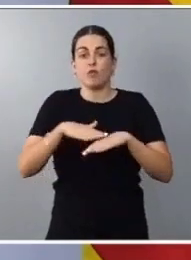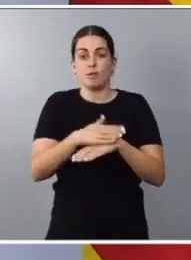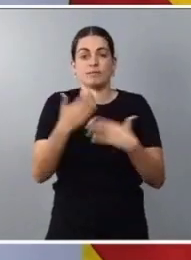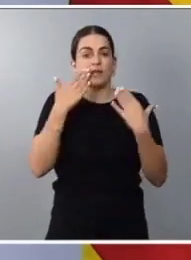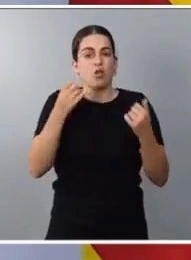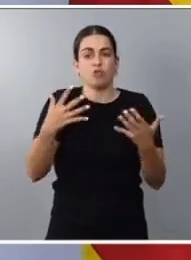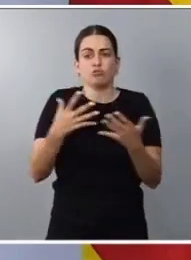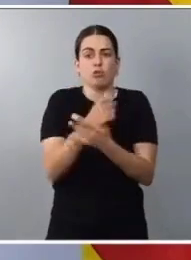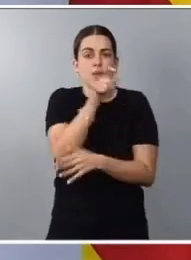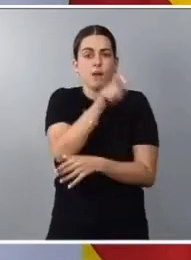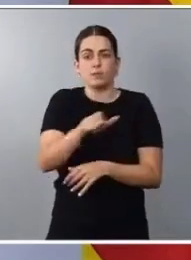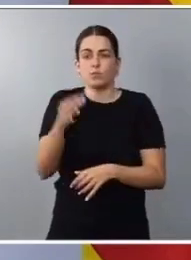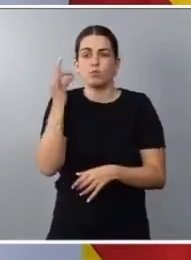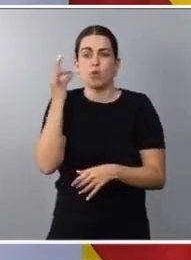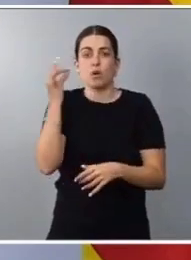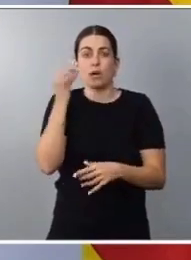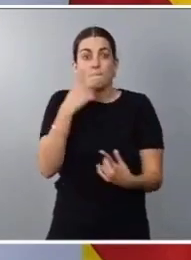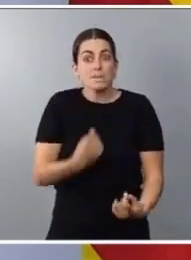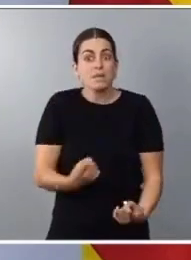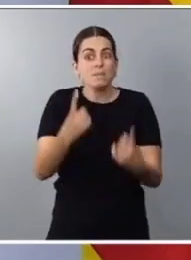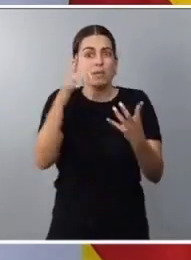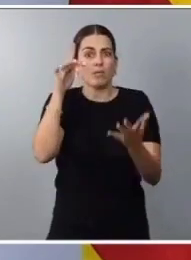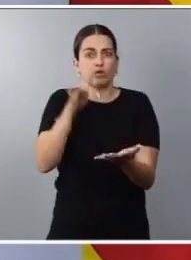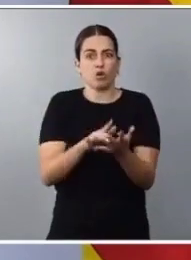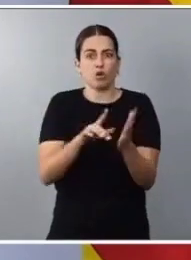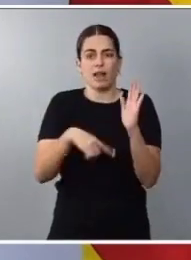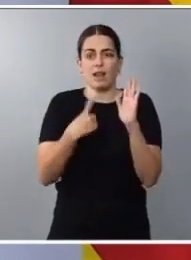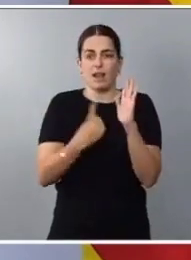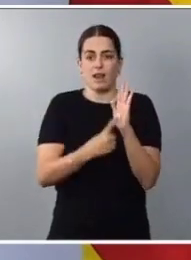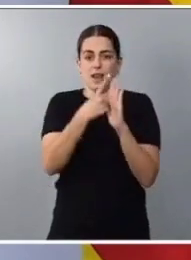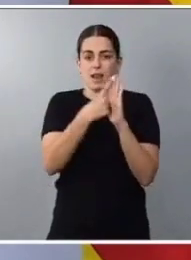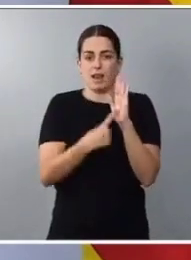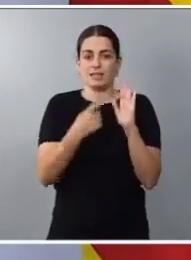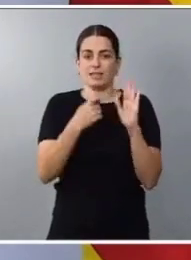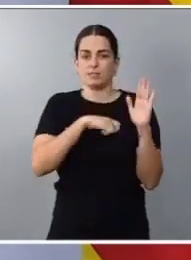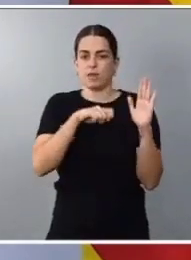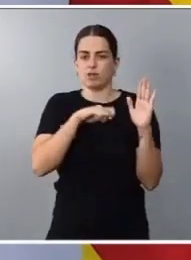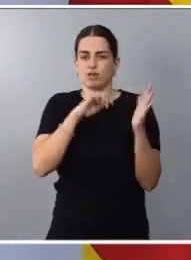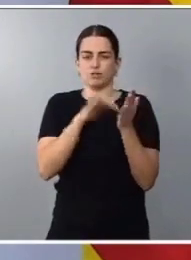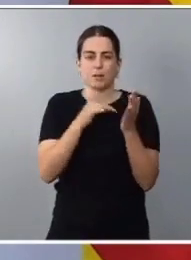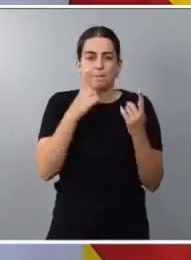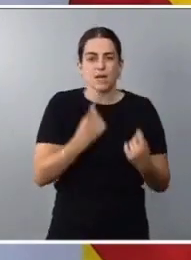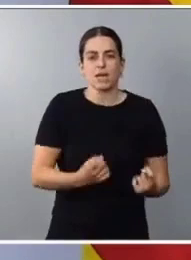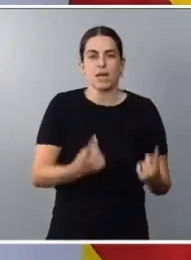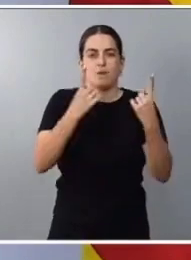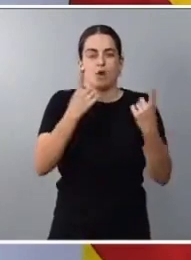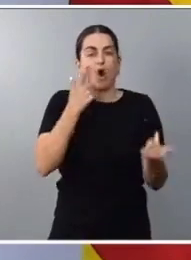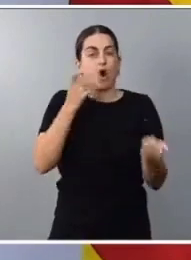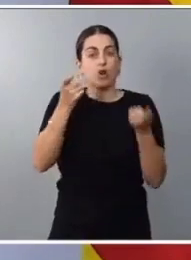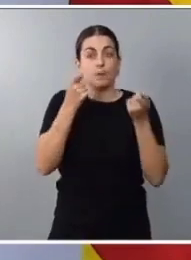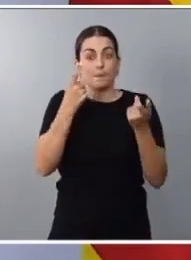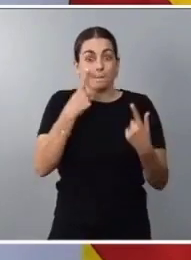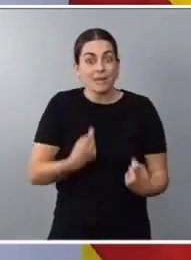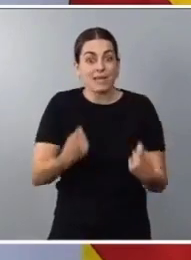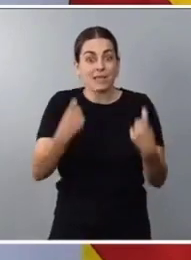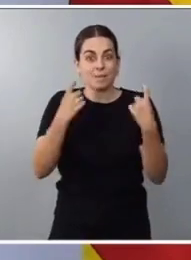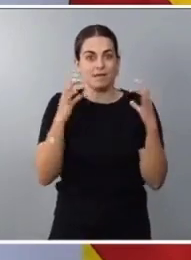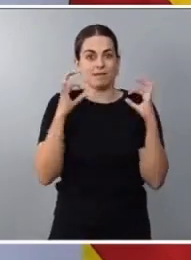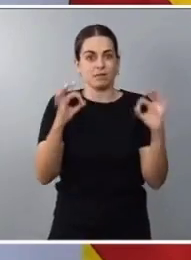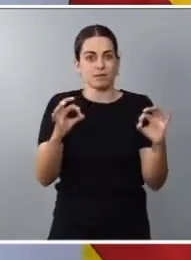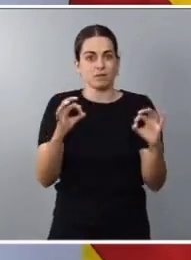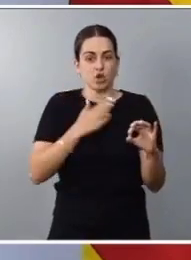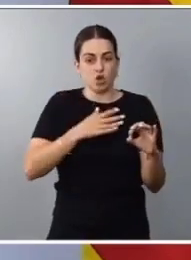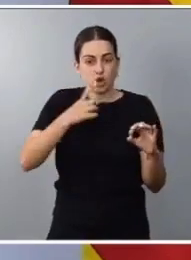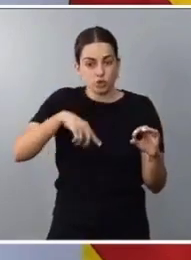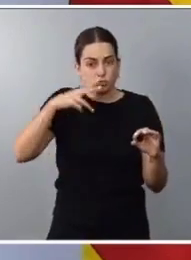Es la primera vez que esto se hace en una ley española. Ahora regulamos por primera vez, y es, seremos, somos el